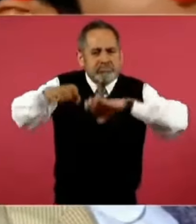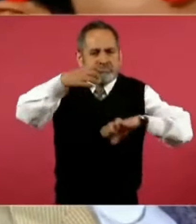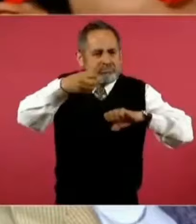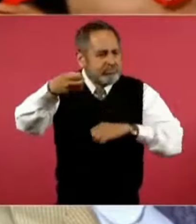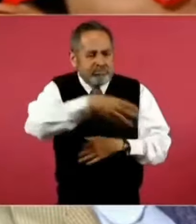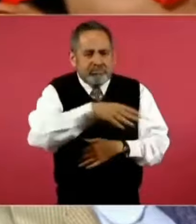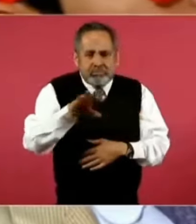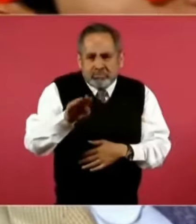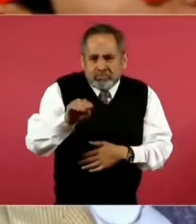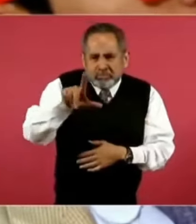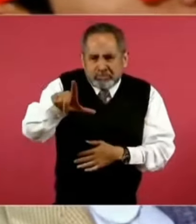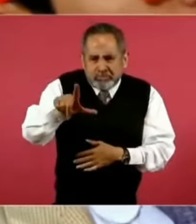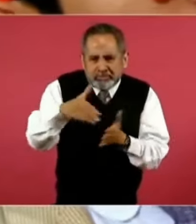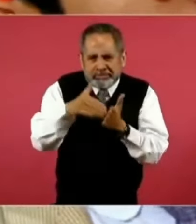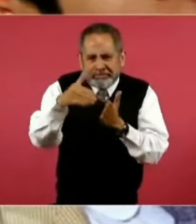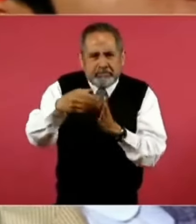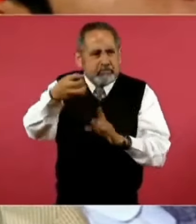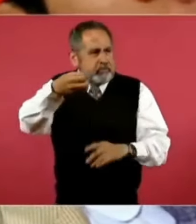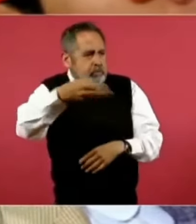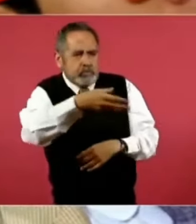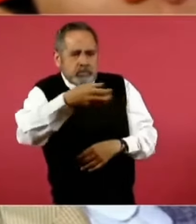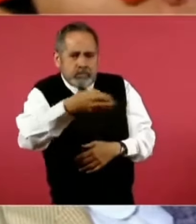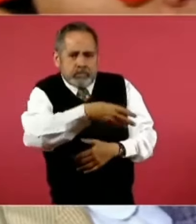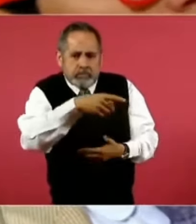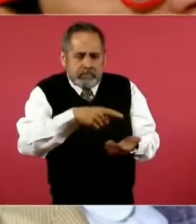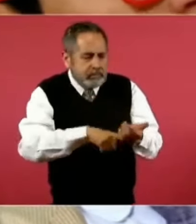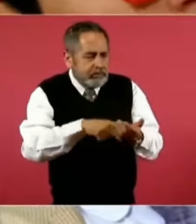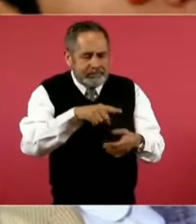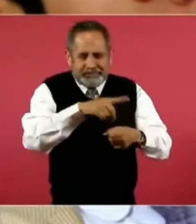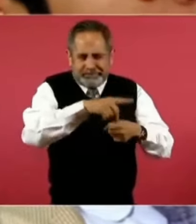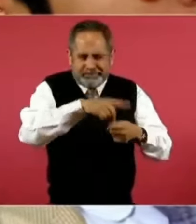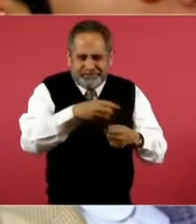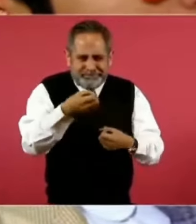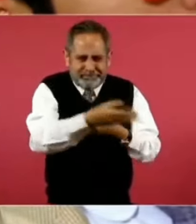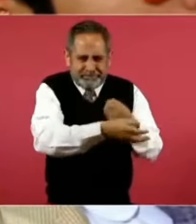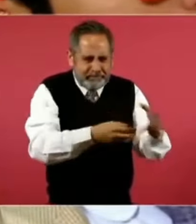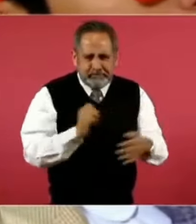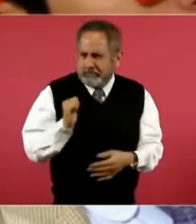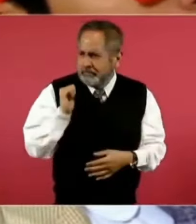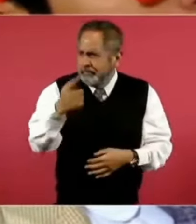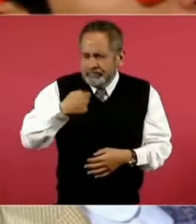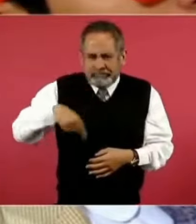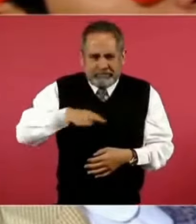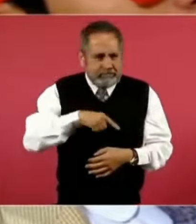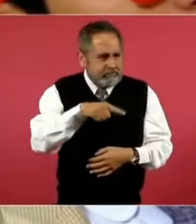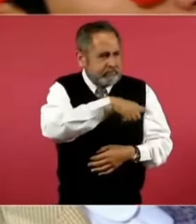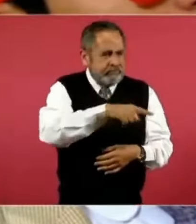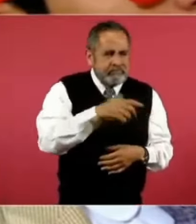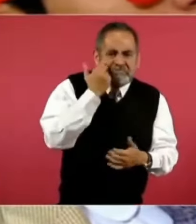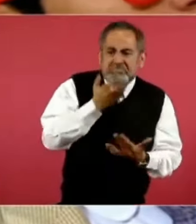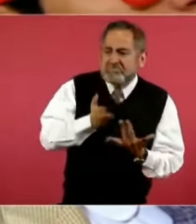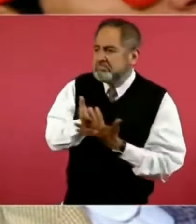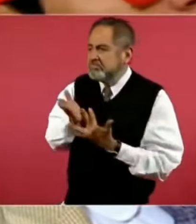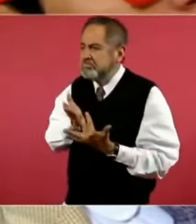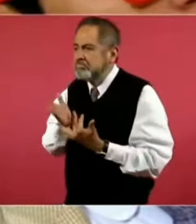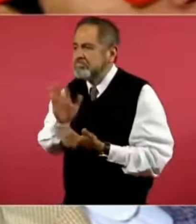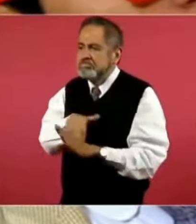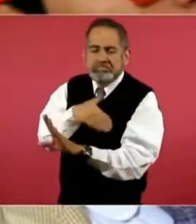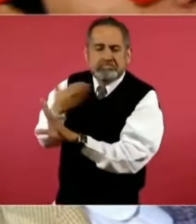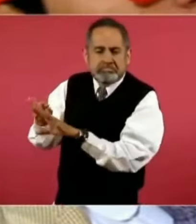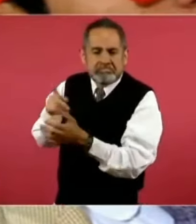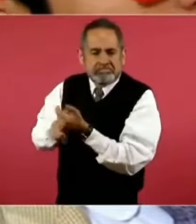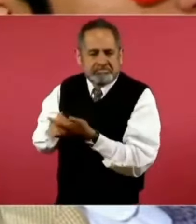97 millones, manda a este tipo de ONGs y que podrían estar o que incidirían o estarían incidiendo